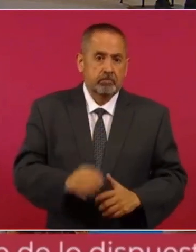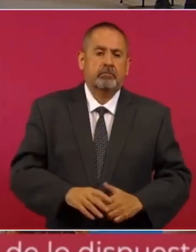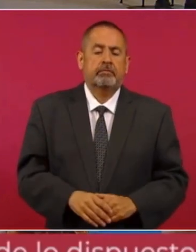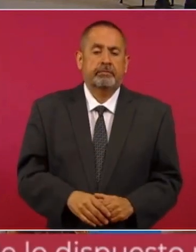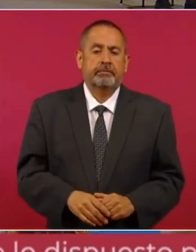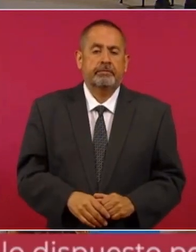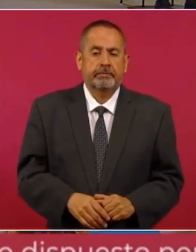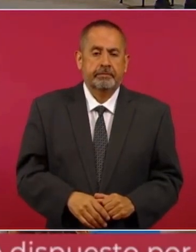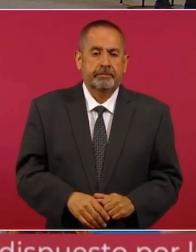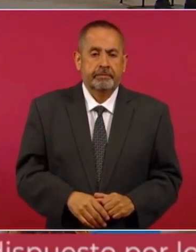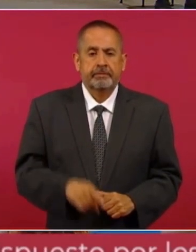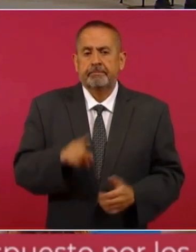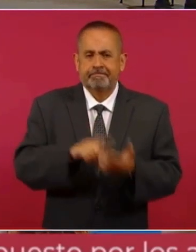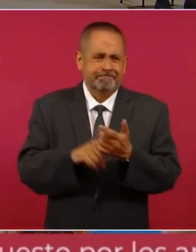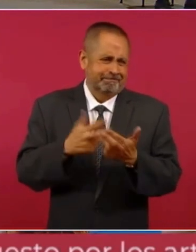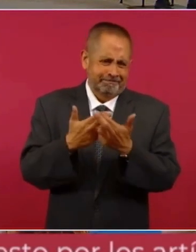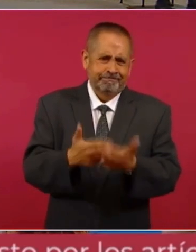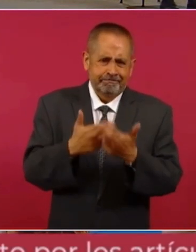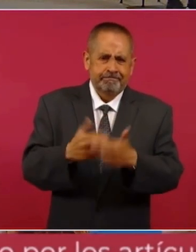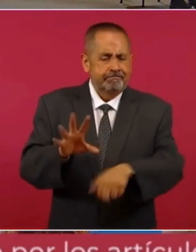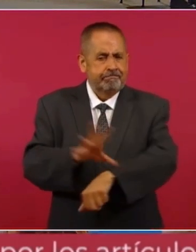hay energía eléctrica